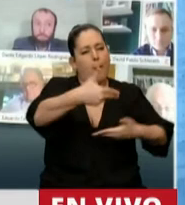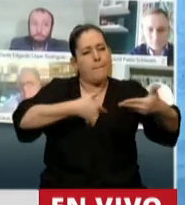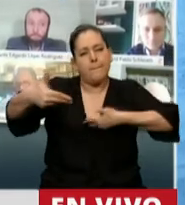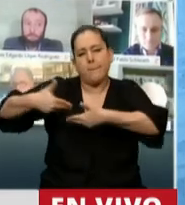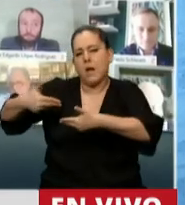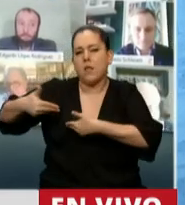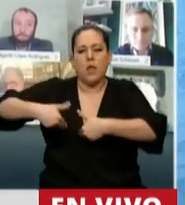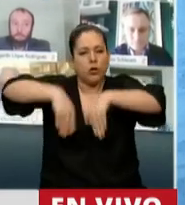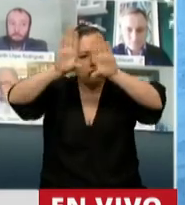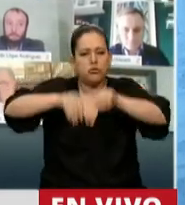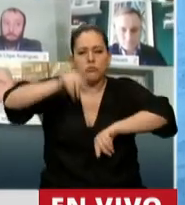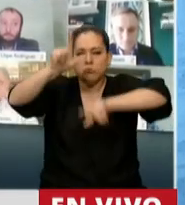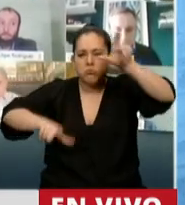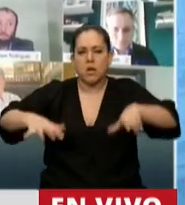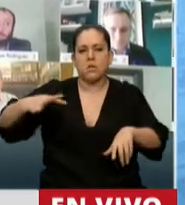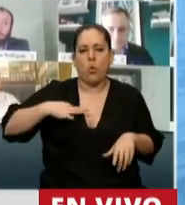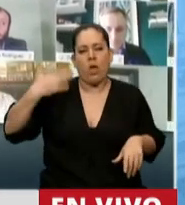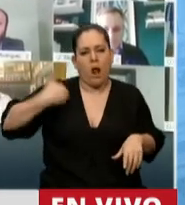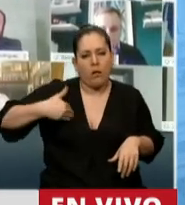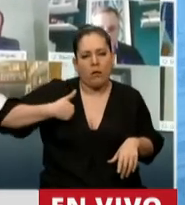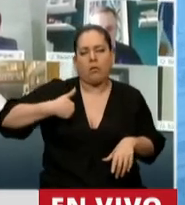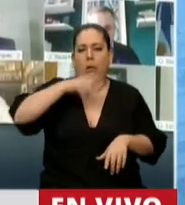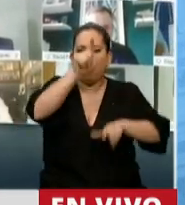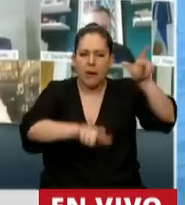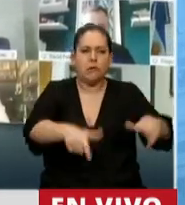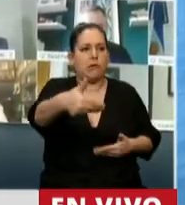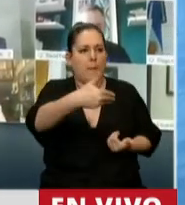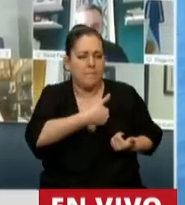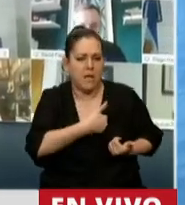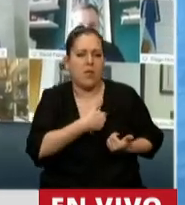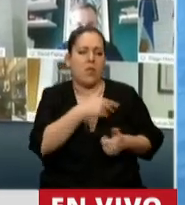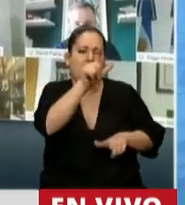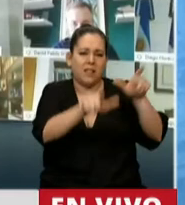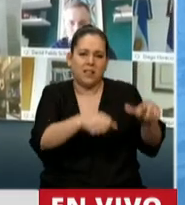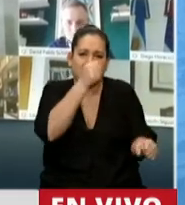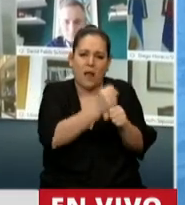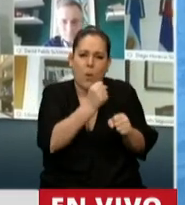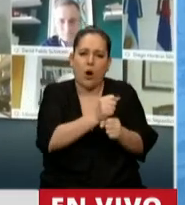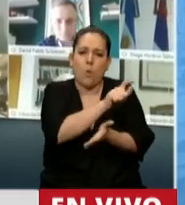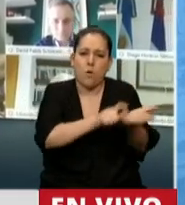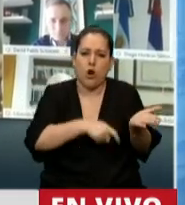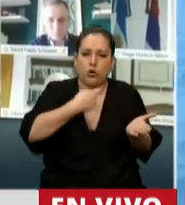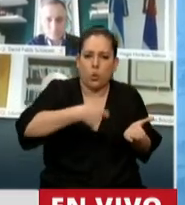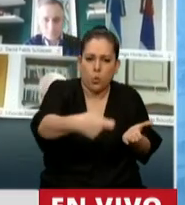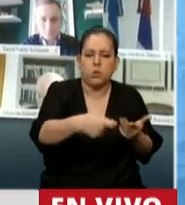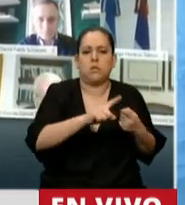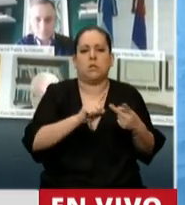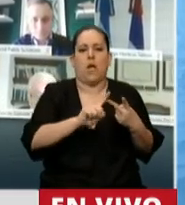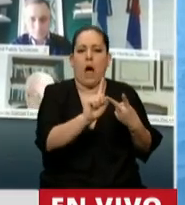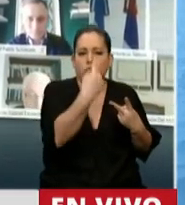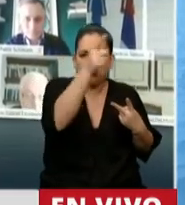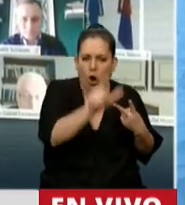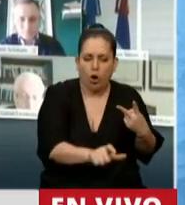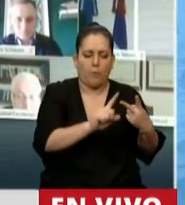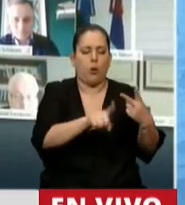todos los argentinos. Nos lo piden las personas físicas, aquellos trabajadores monotributistas, aquellos autónomos,